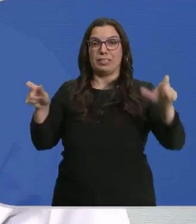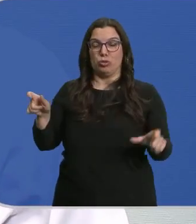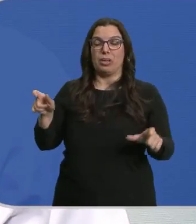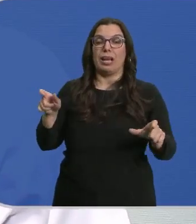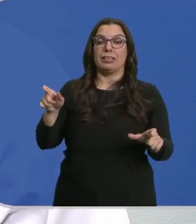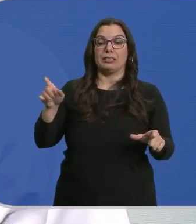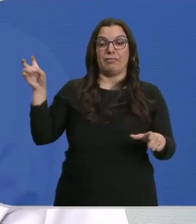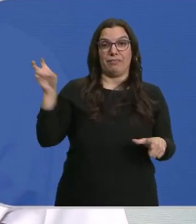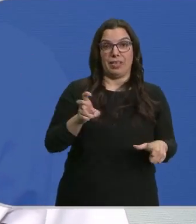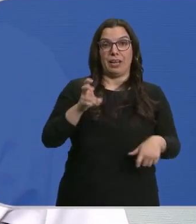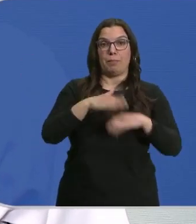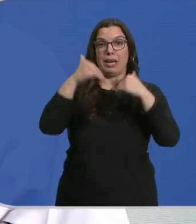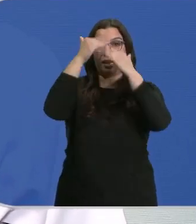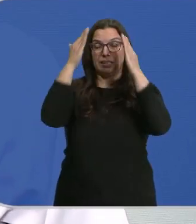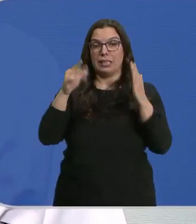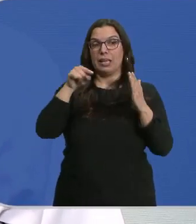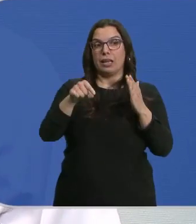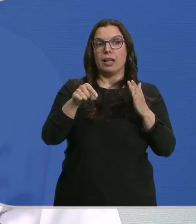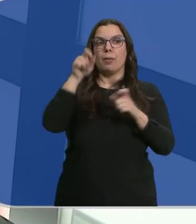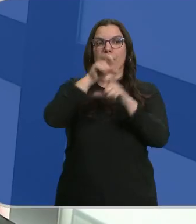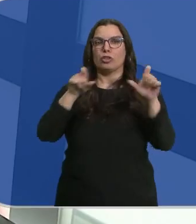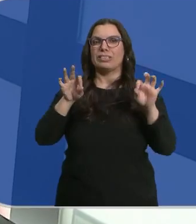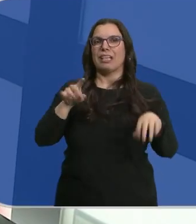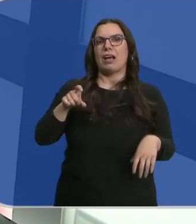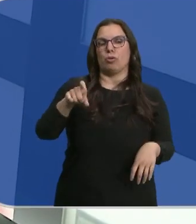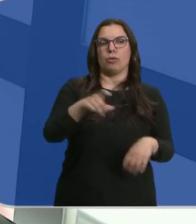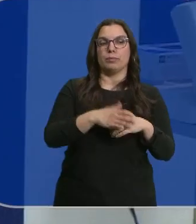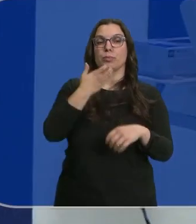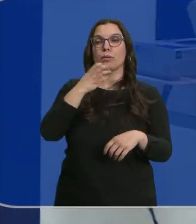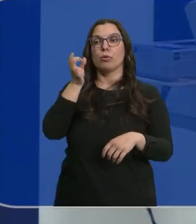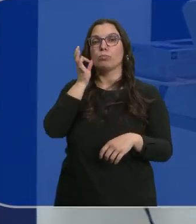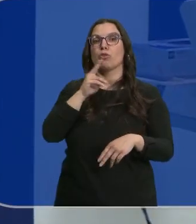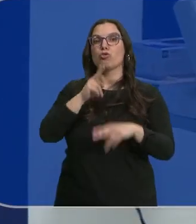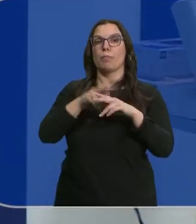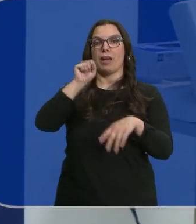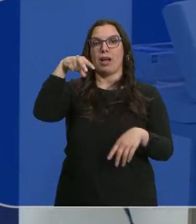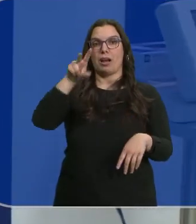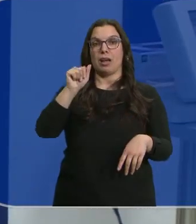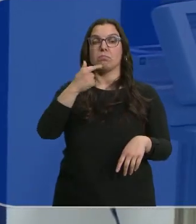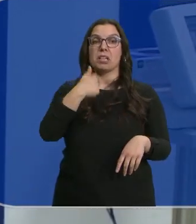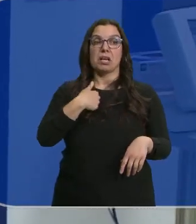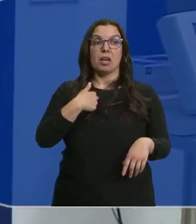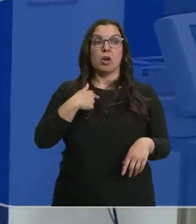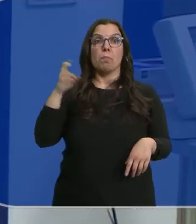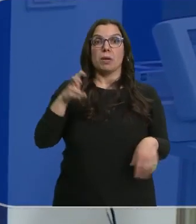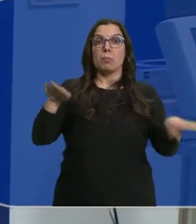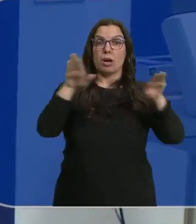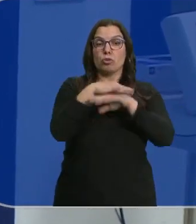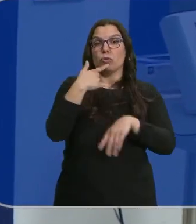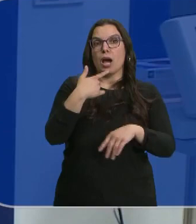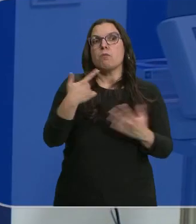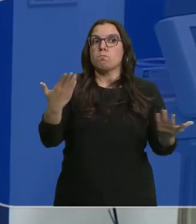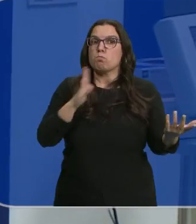atendemos durante este turno son pacientes oncológicos. Como Ana. Me dieron la opción de venir por la noche y opté por venir